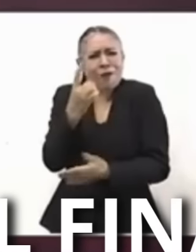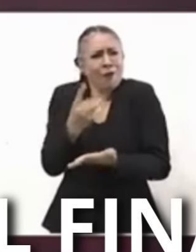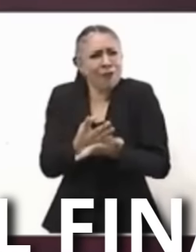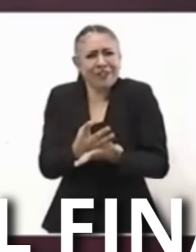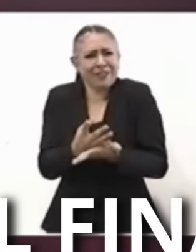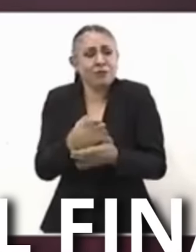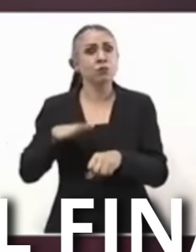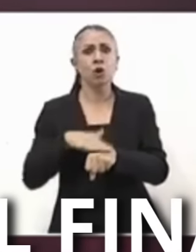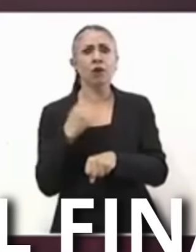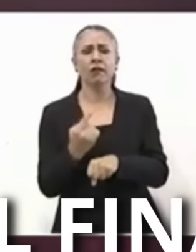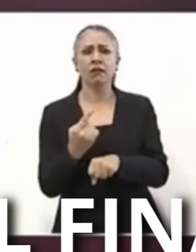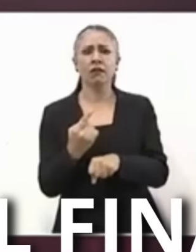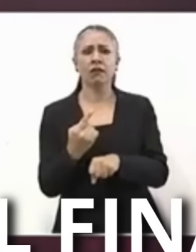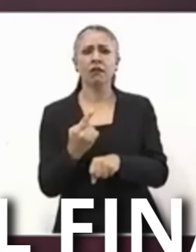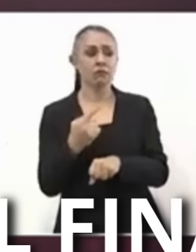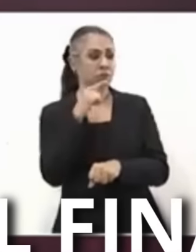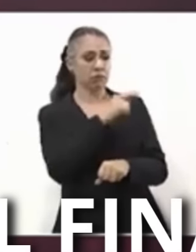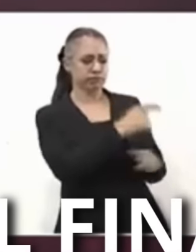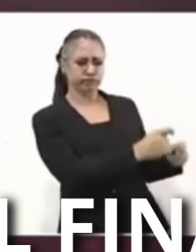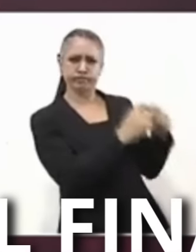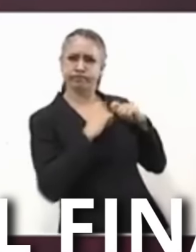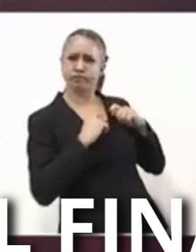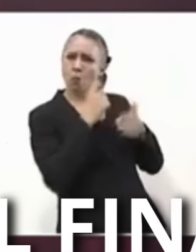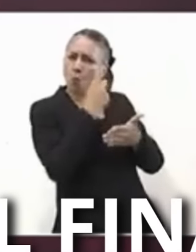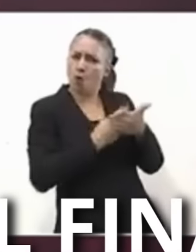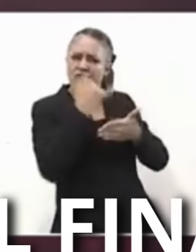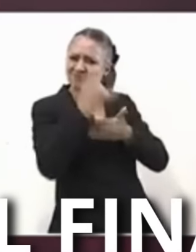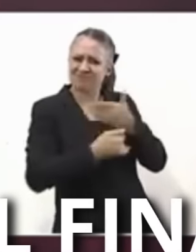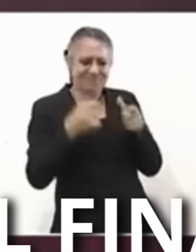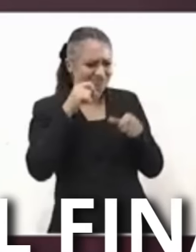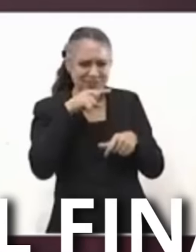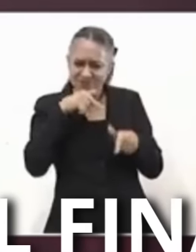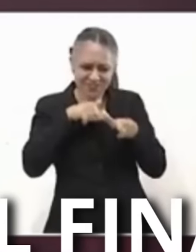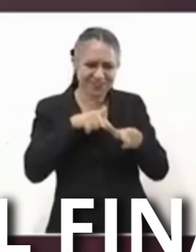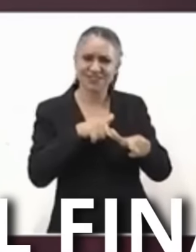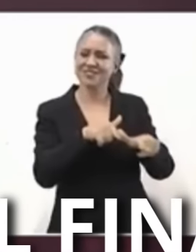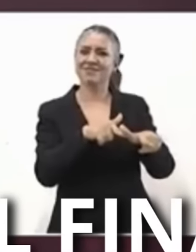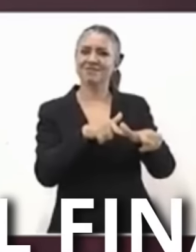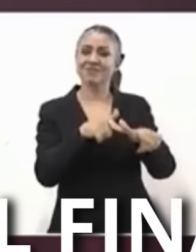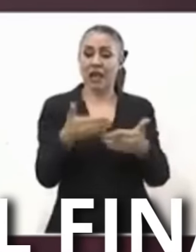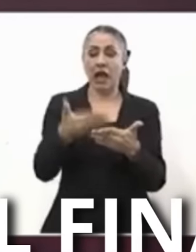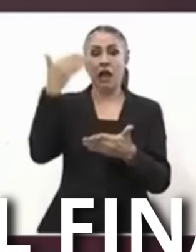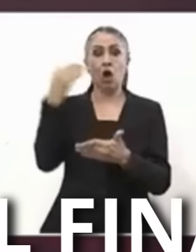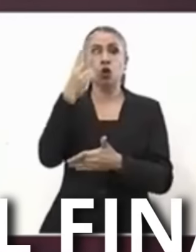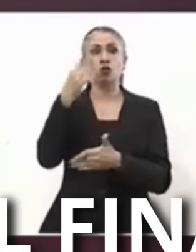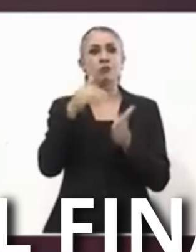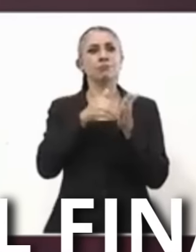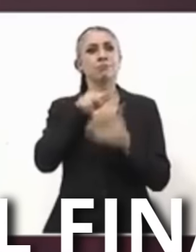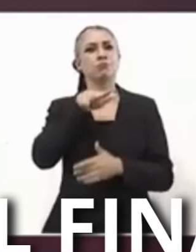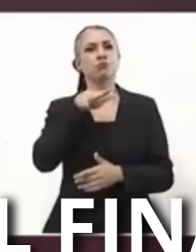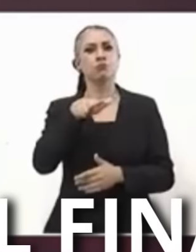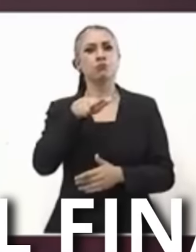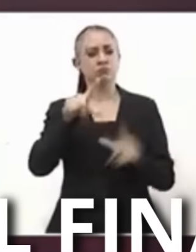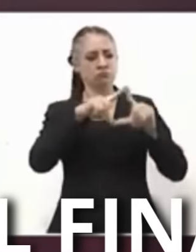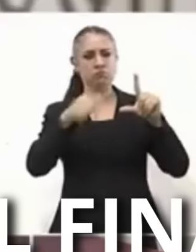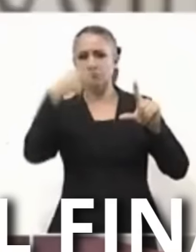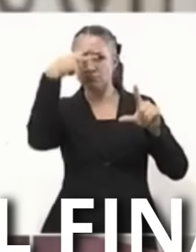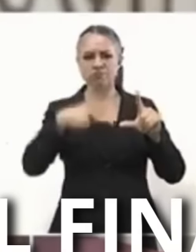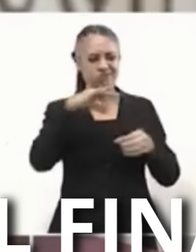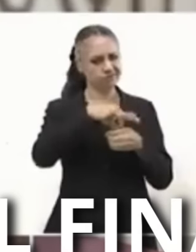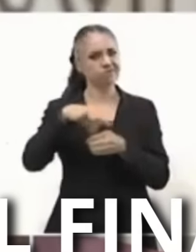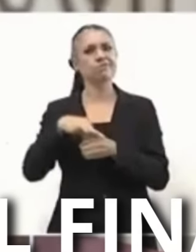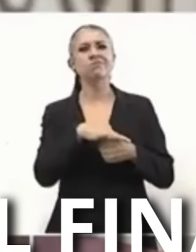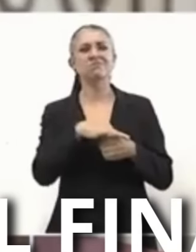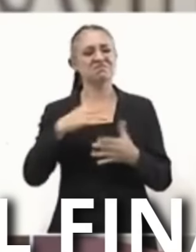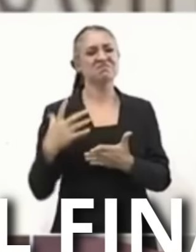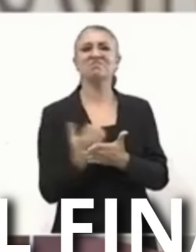mismo proyecto En el 2018 El pueblo de México tomó una sabia decisión Decidió después